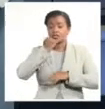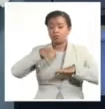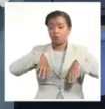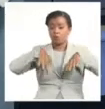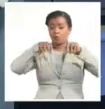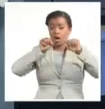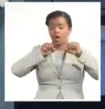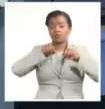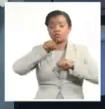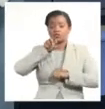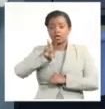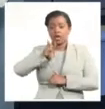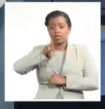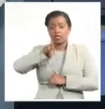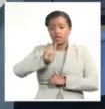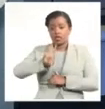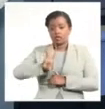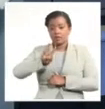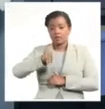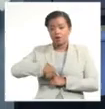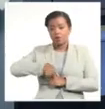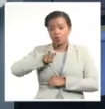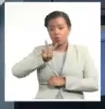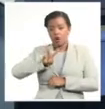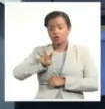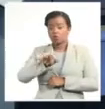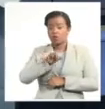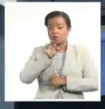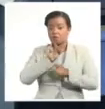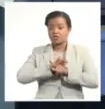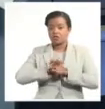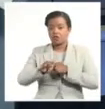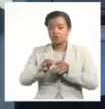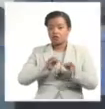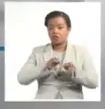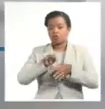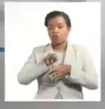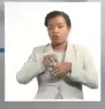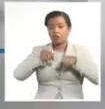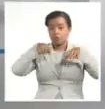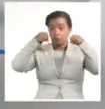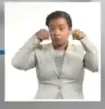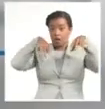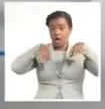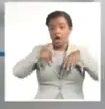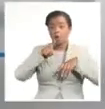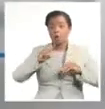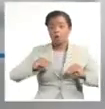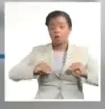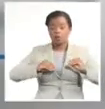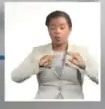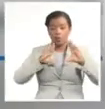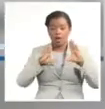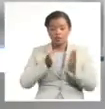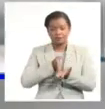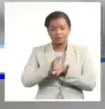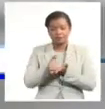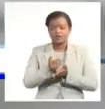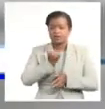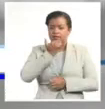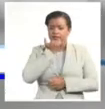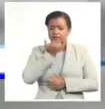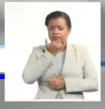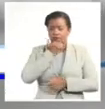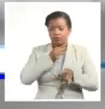313 megawatt y el restablecimiento del servicio a la una de la madrugada. Se mantienen las limitaciones en la generación térmica